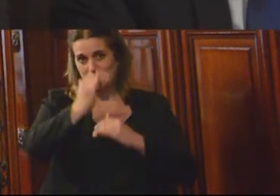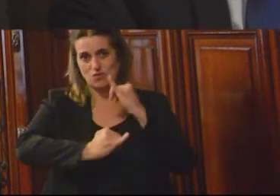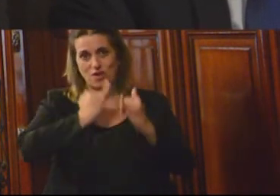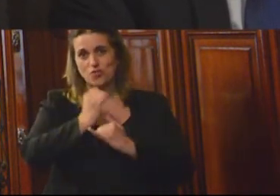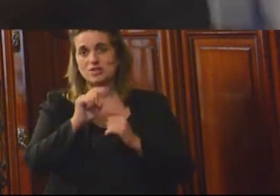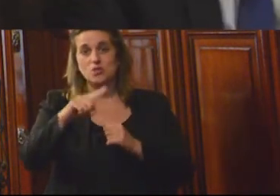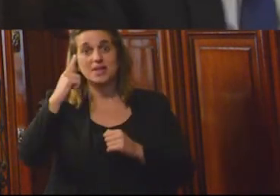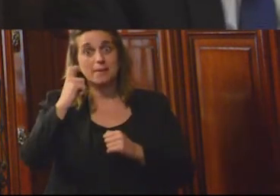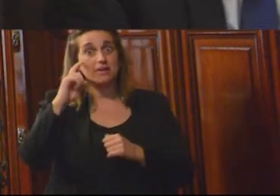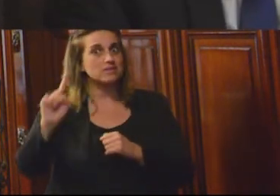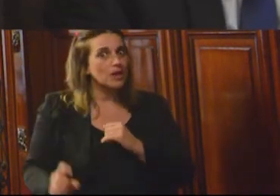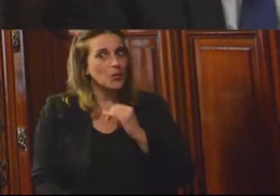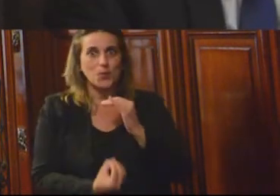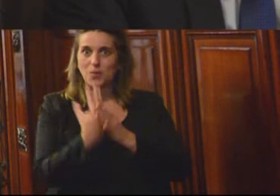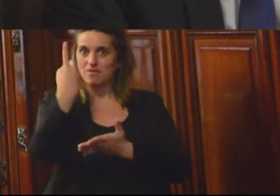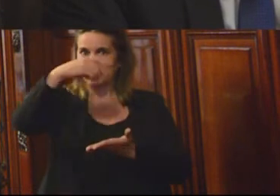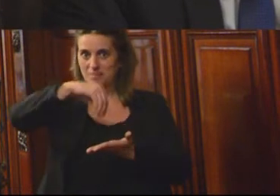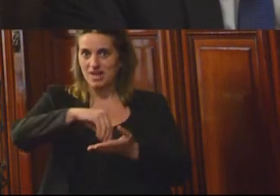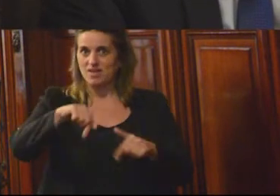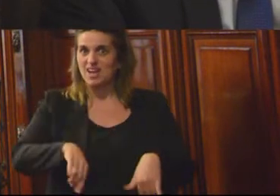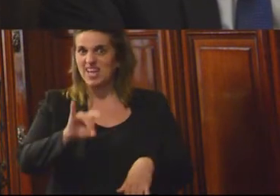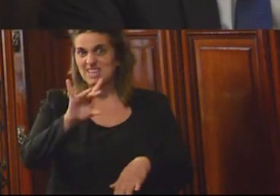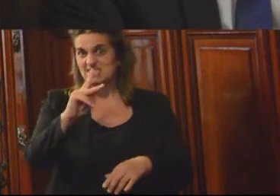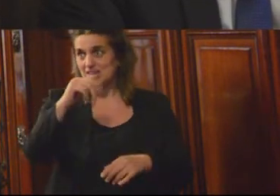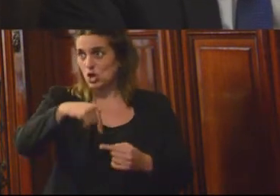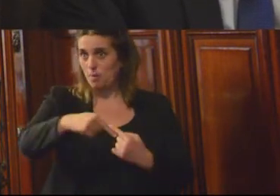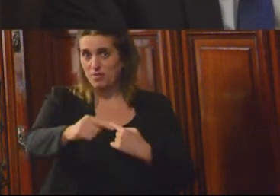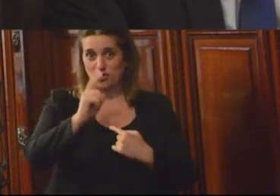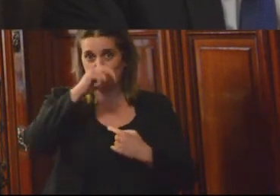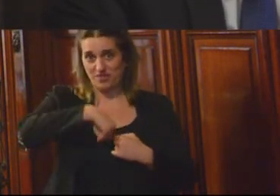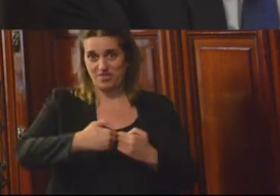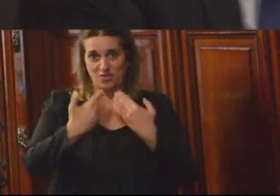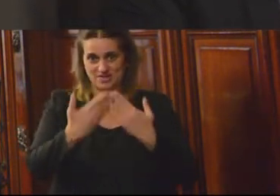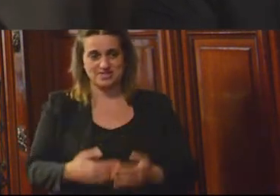de esta experiencia piloto a 15 kilómetros de aquí de Montevideo. Gracias.